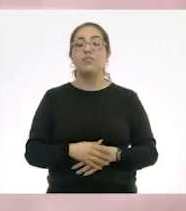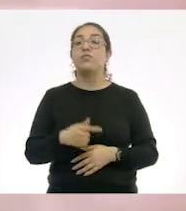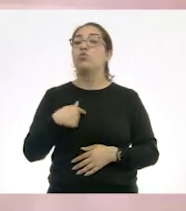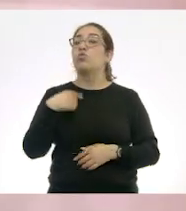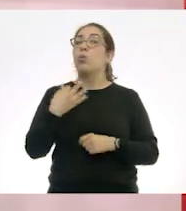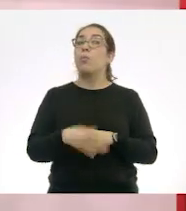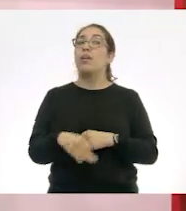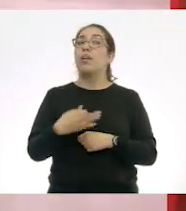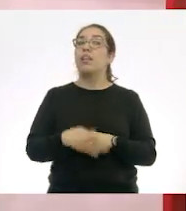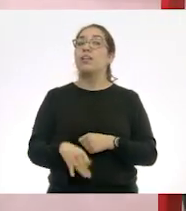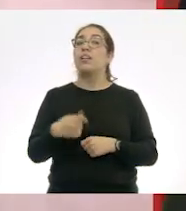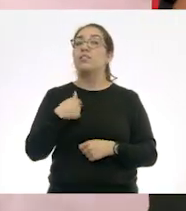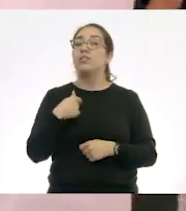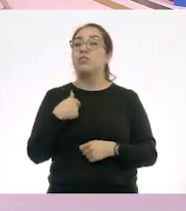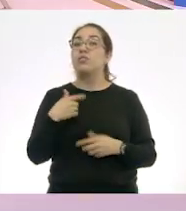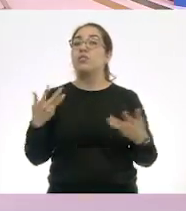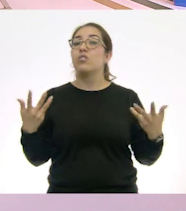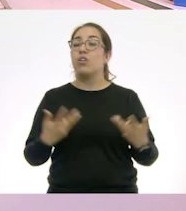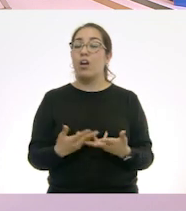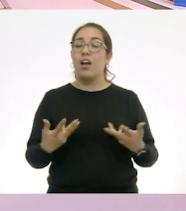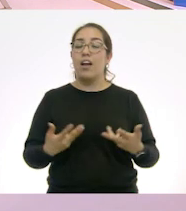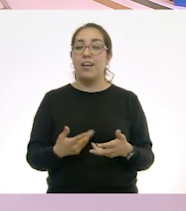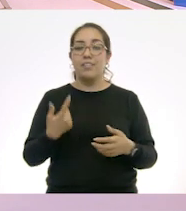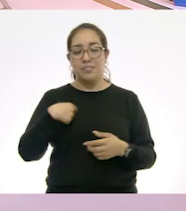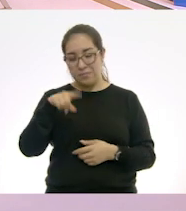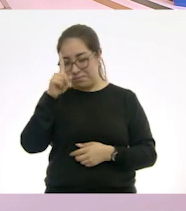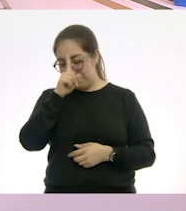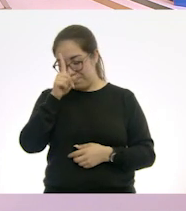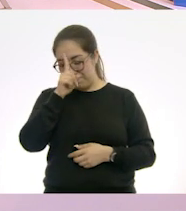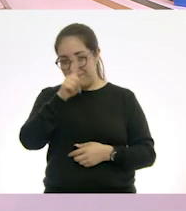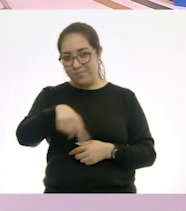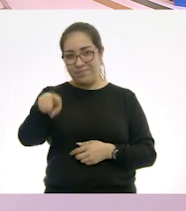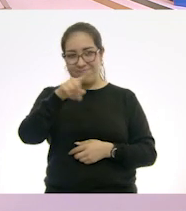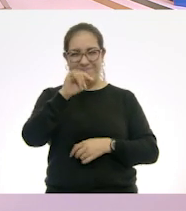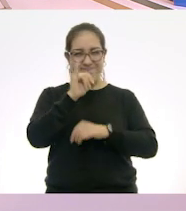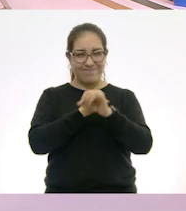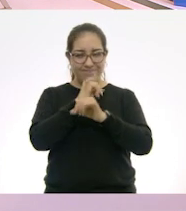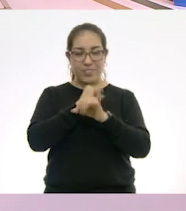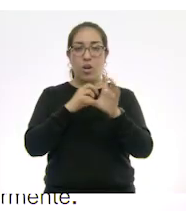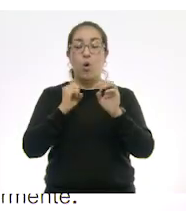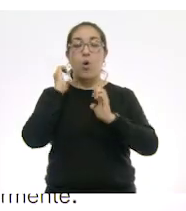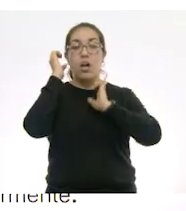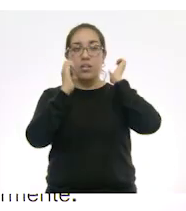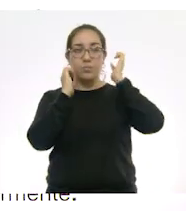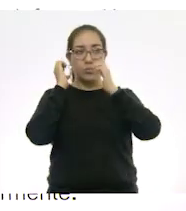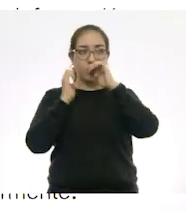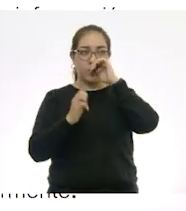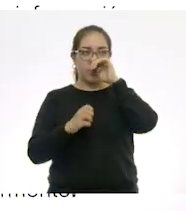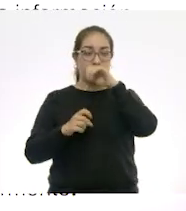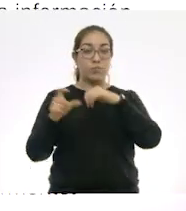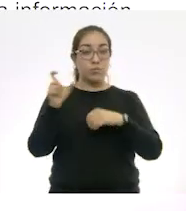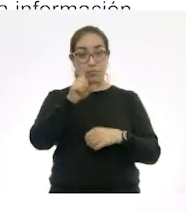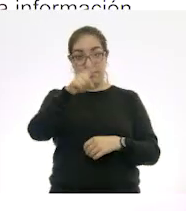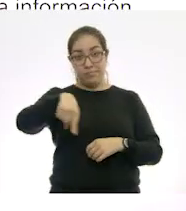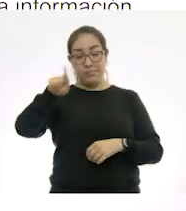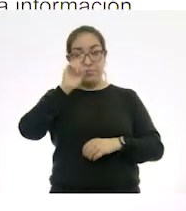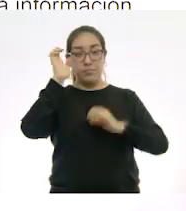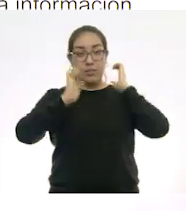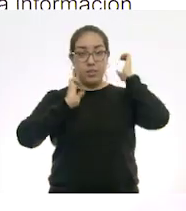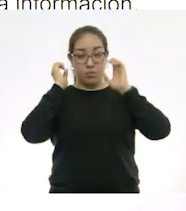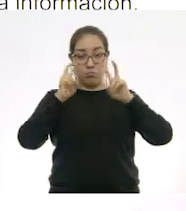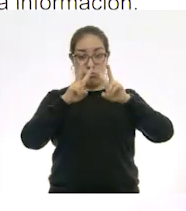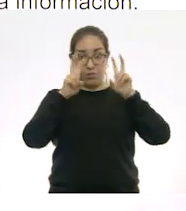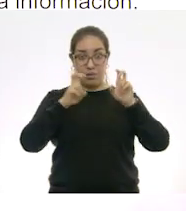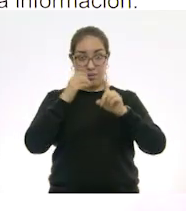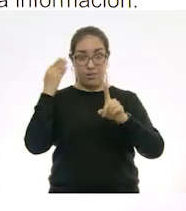voy a darles cierto consejo cuando ustedes expongan. Para hacer una exposición clara de un tema. De hecho,